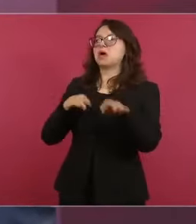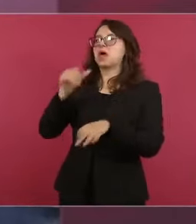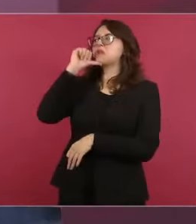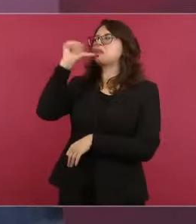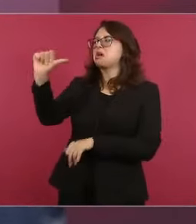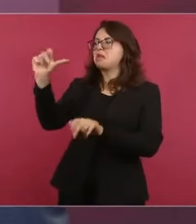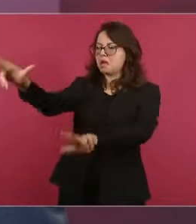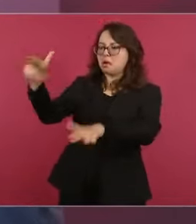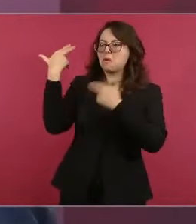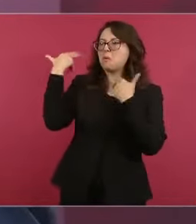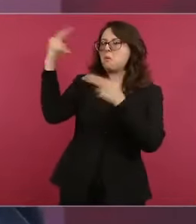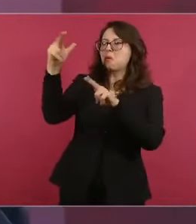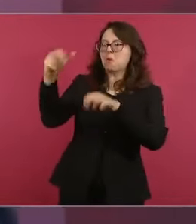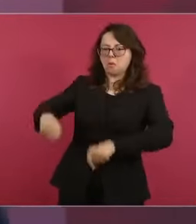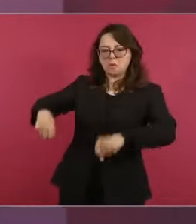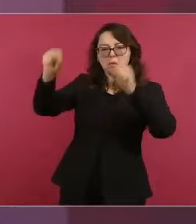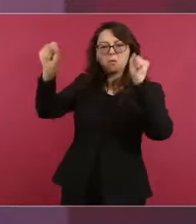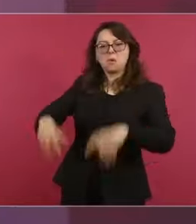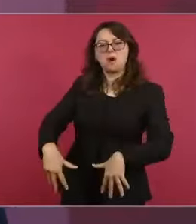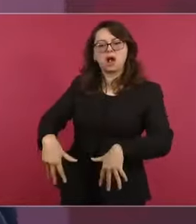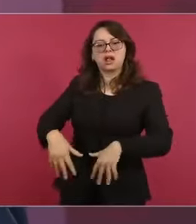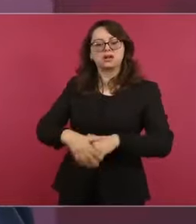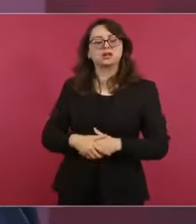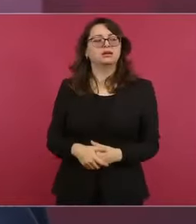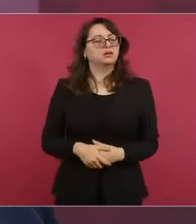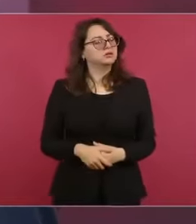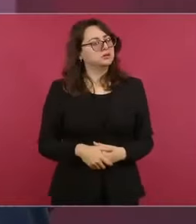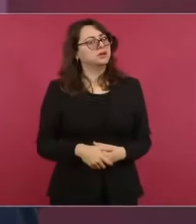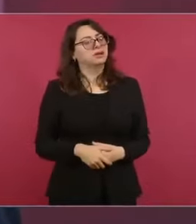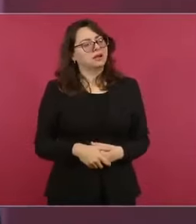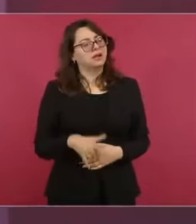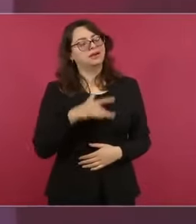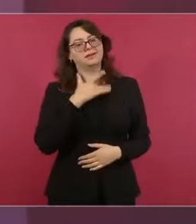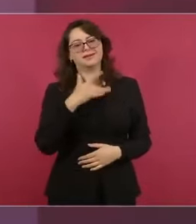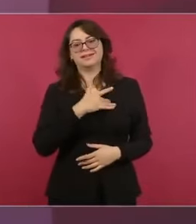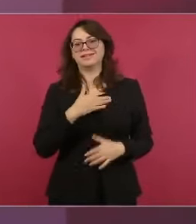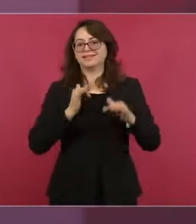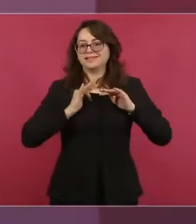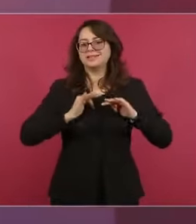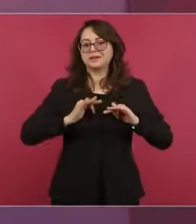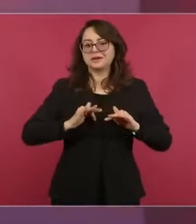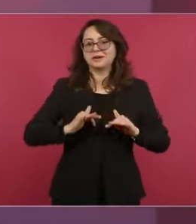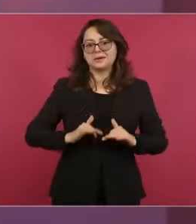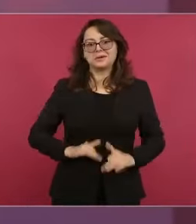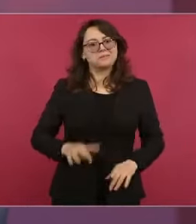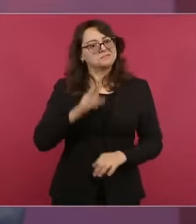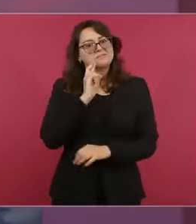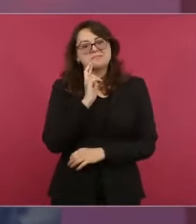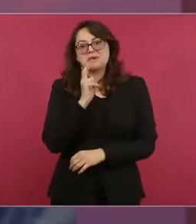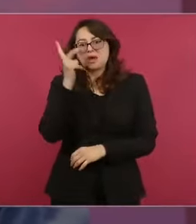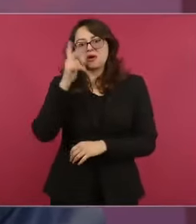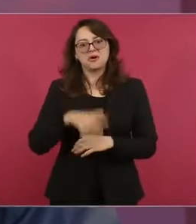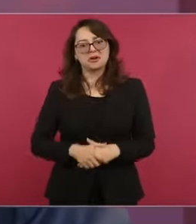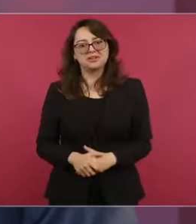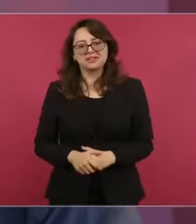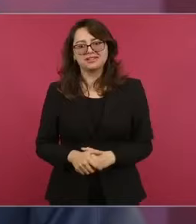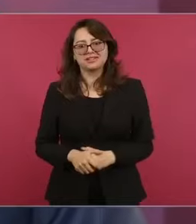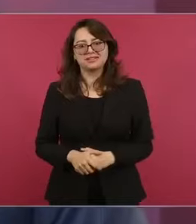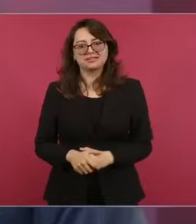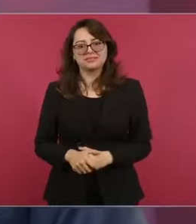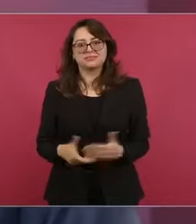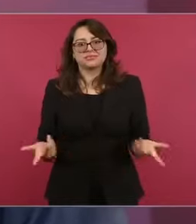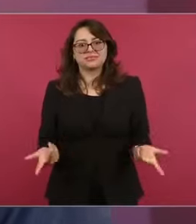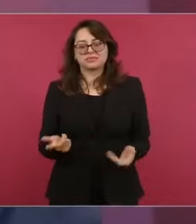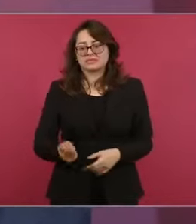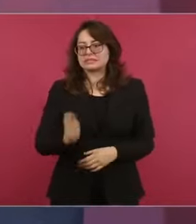a mí me preocupa mucho porque esto va a significar que